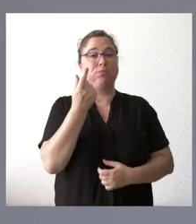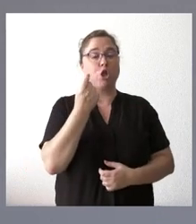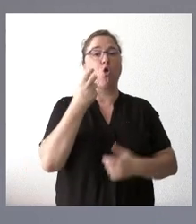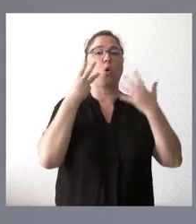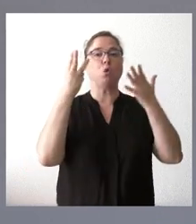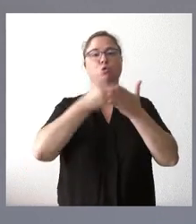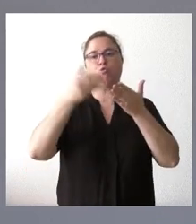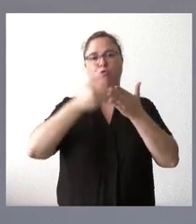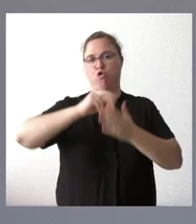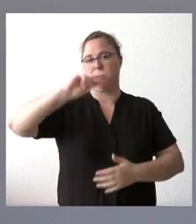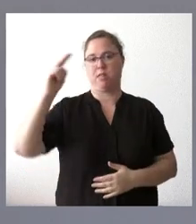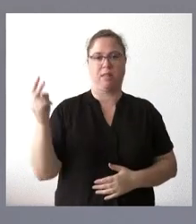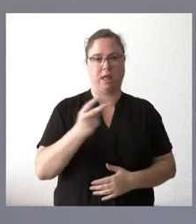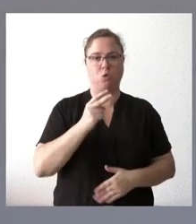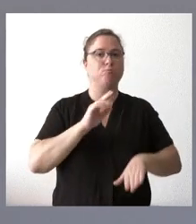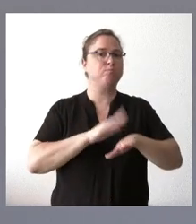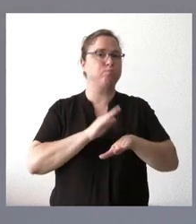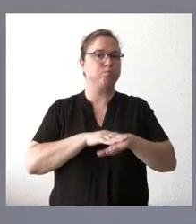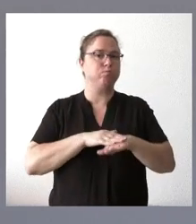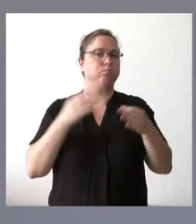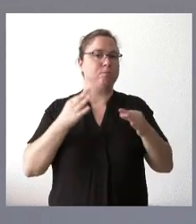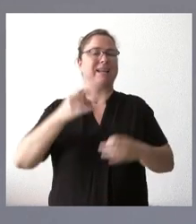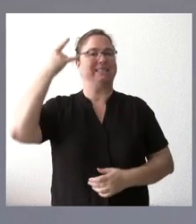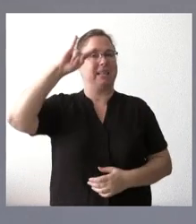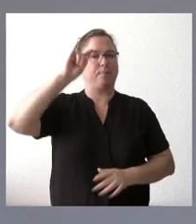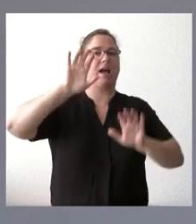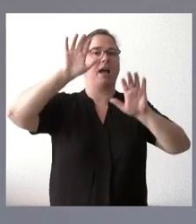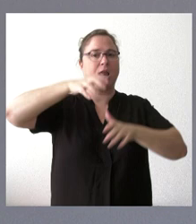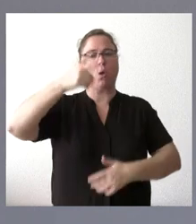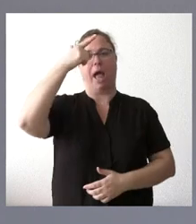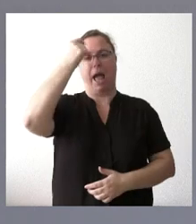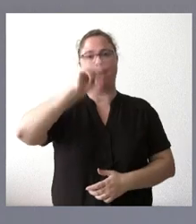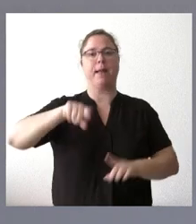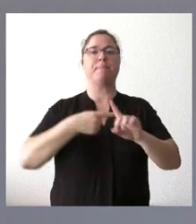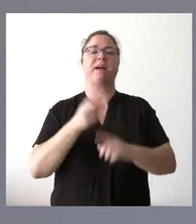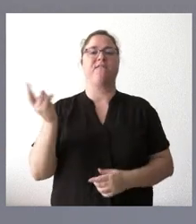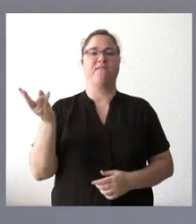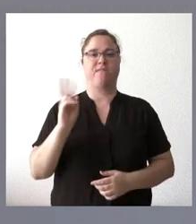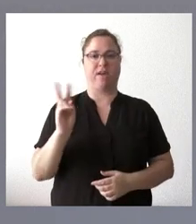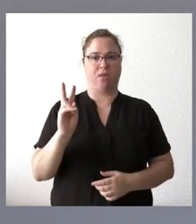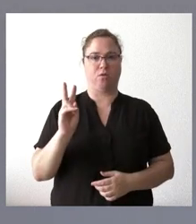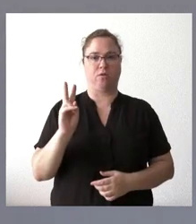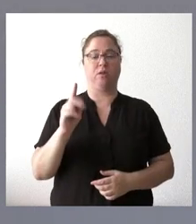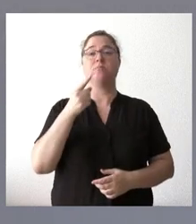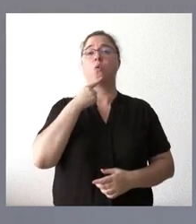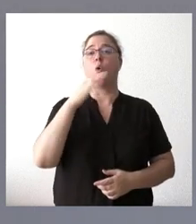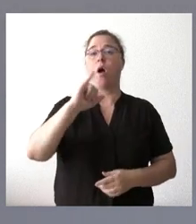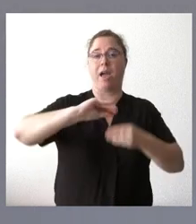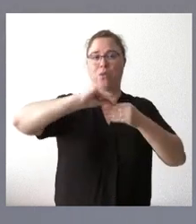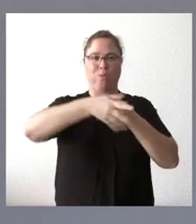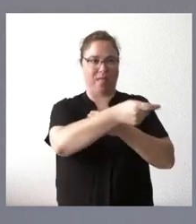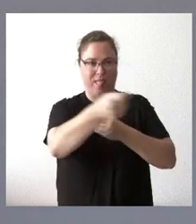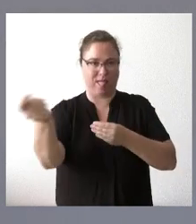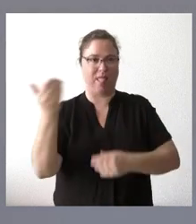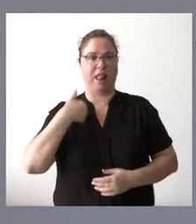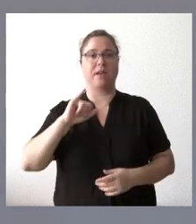euros dirigidas a Salamanca, León, Ávila y Valladolid. Tienen ustedes la documentación de cada una de ellas. En el